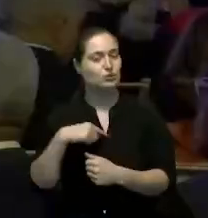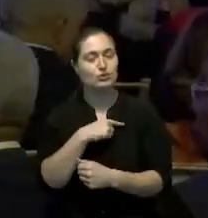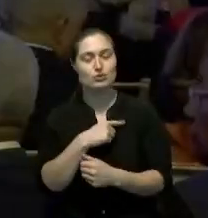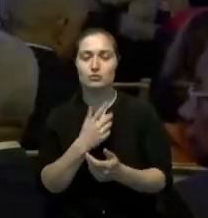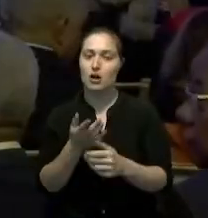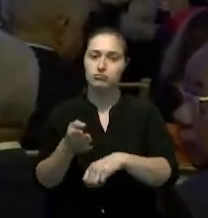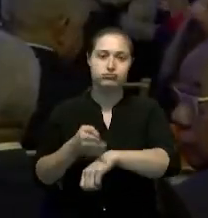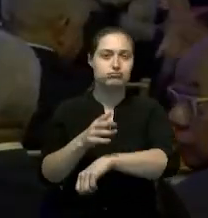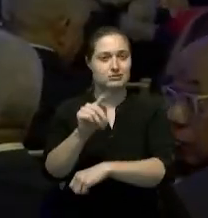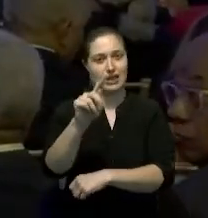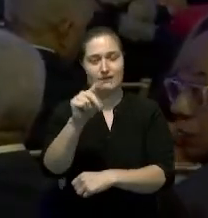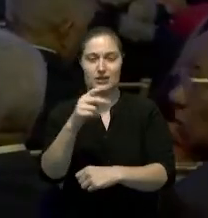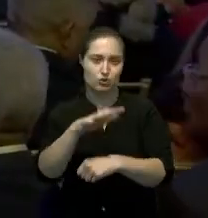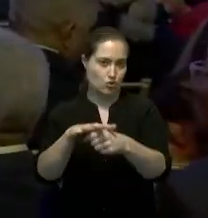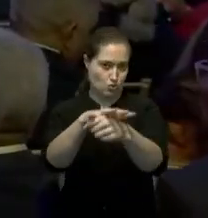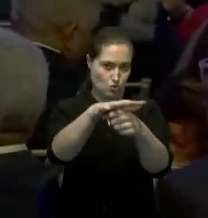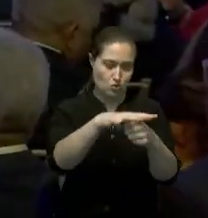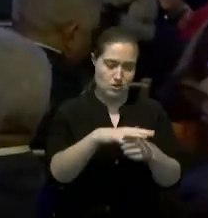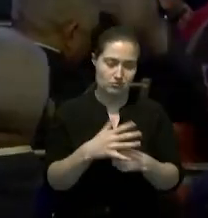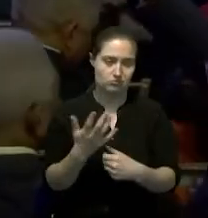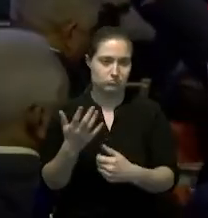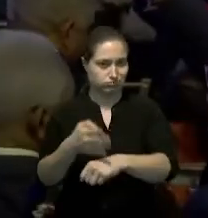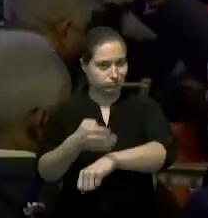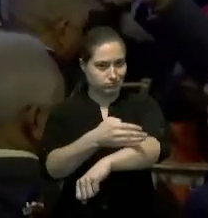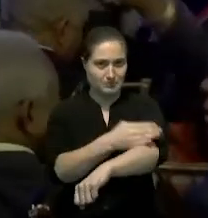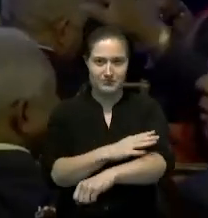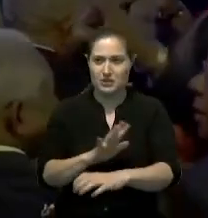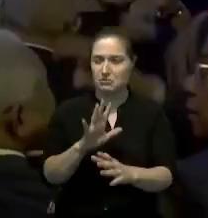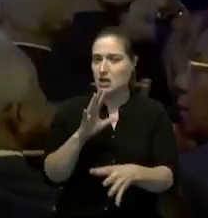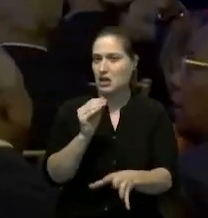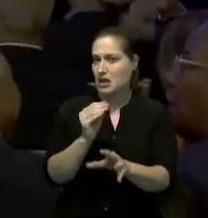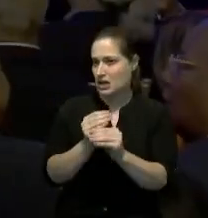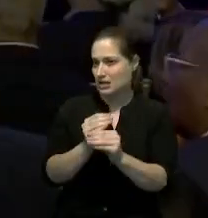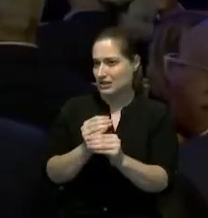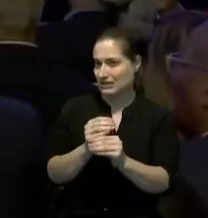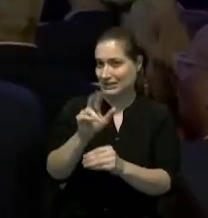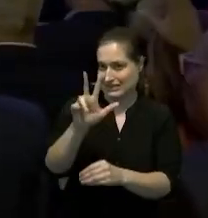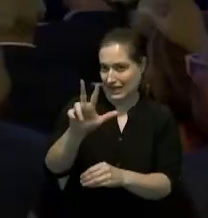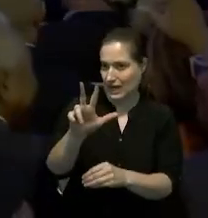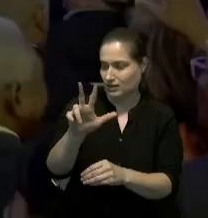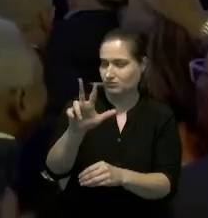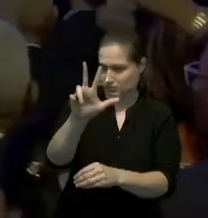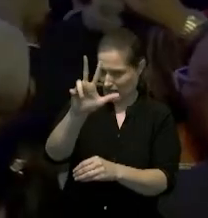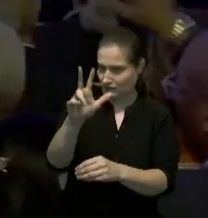vamos a tener vamos a tener darle tres más pero selecciona democráticamente